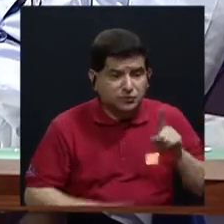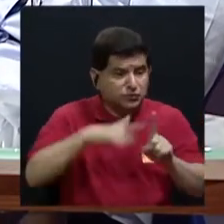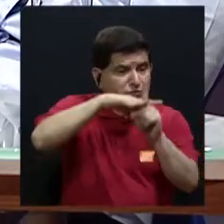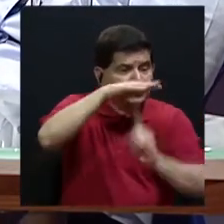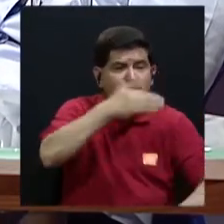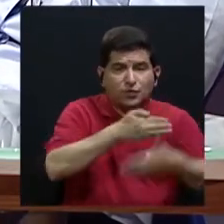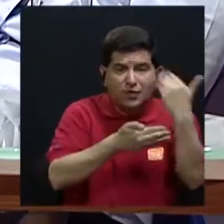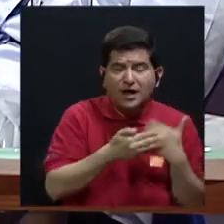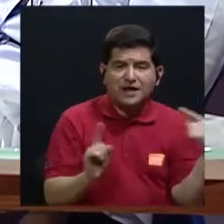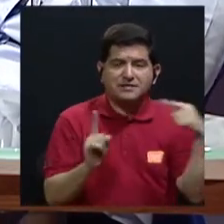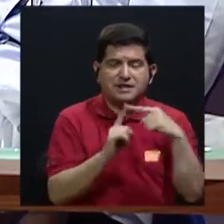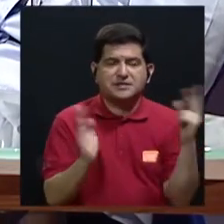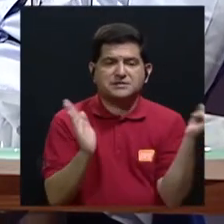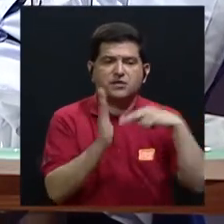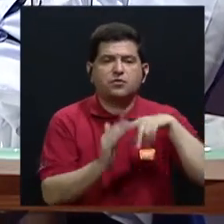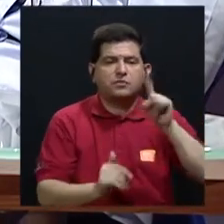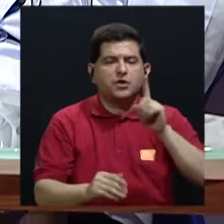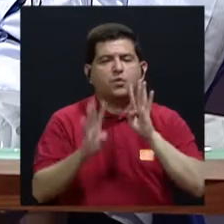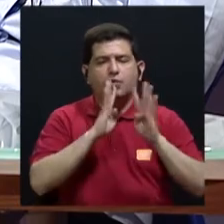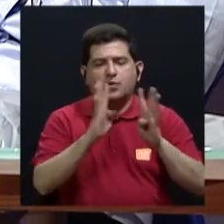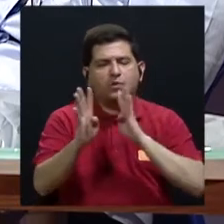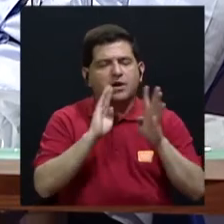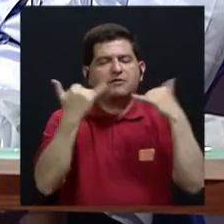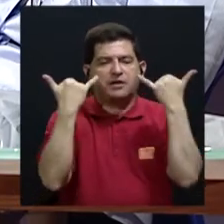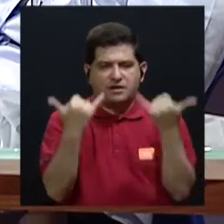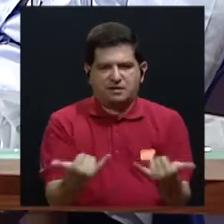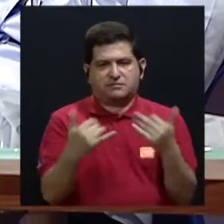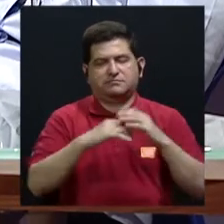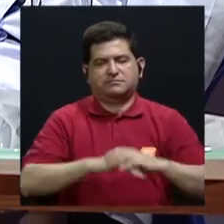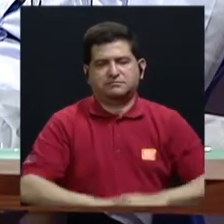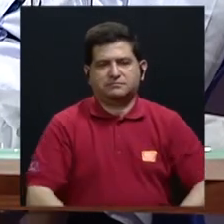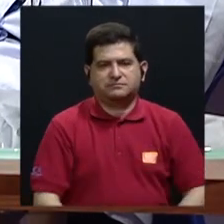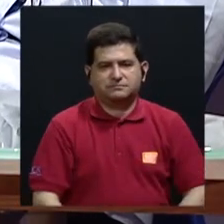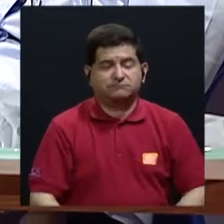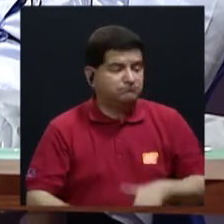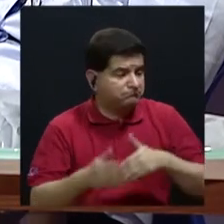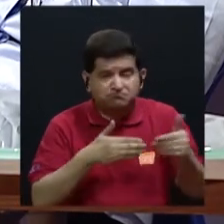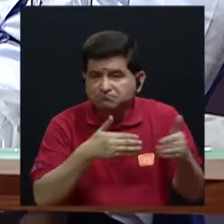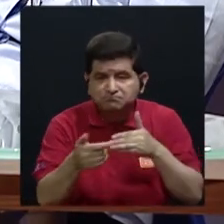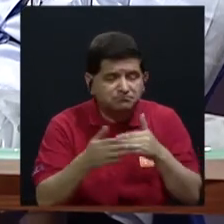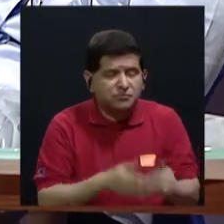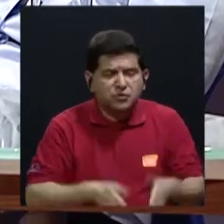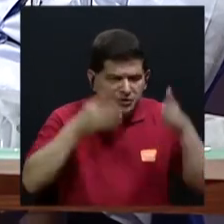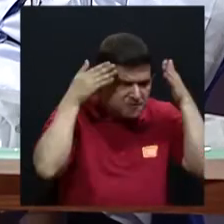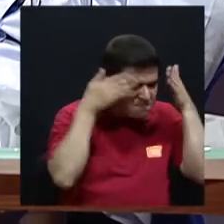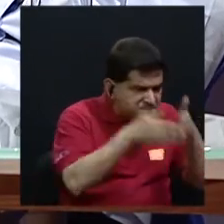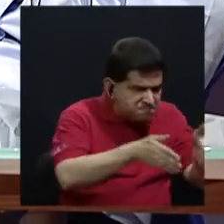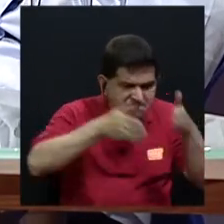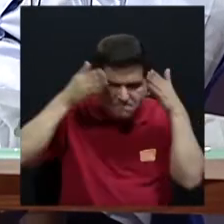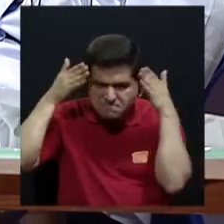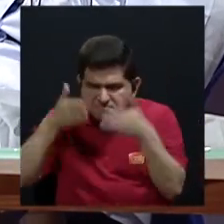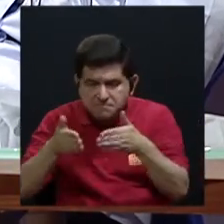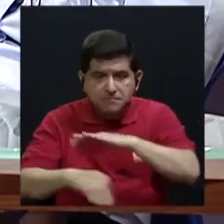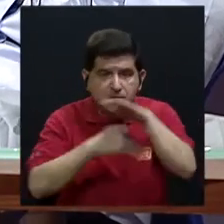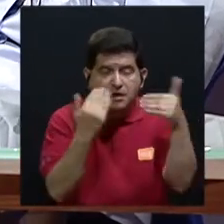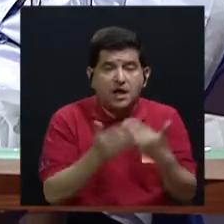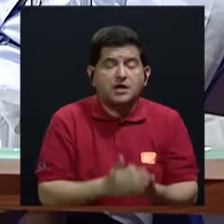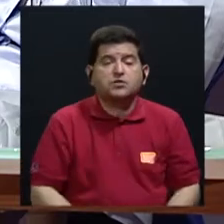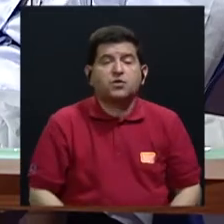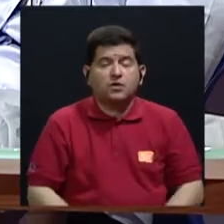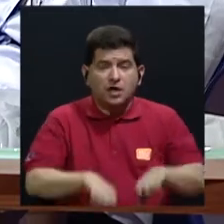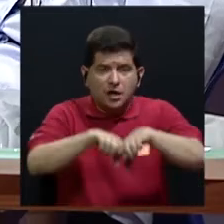¿verdad? Y es hasta el año 2001 que lo hablan, lo pueden hablar. Y a pesar de que se enfocaban mucho en todas las graves